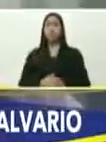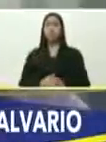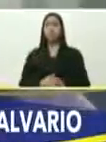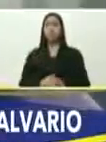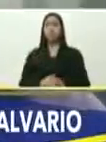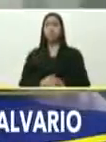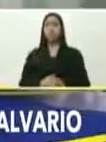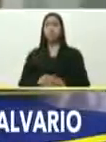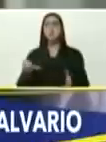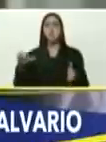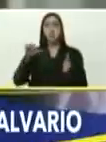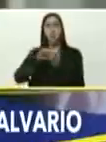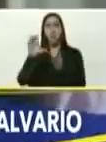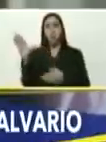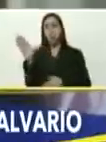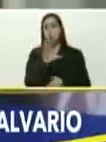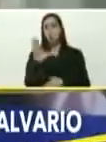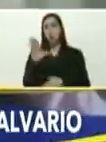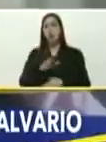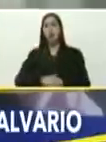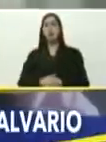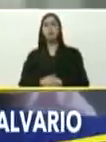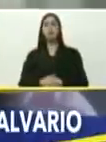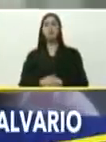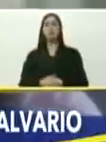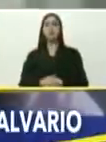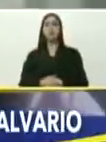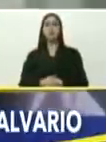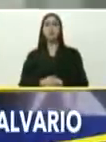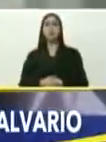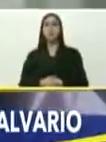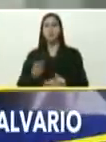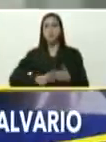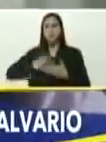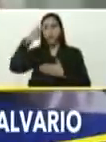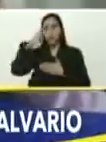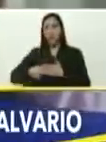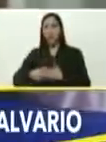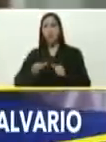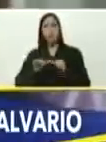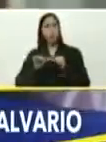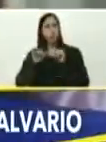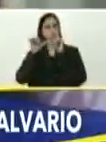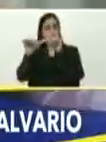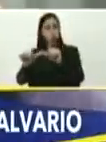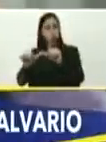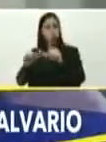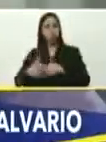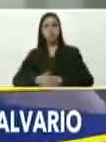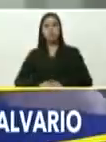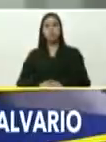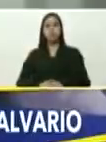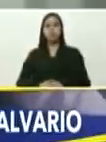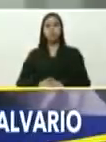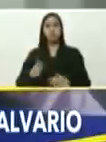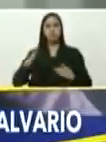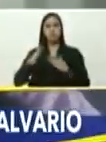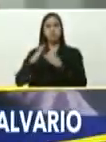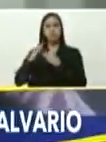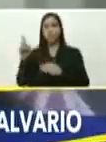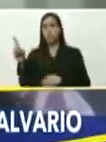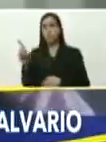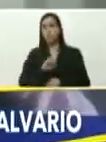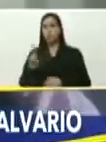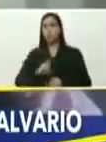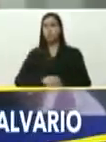centro de Caracas, y así, mi comandante, este plan, continuará, no se parará, y en